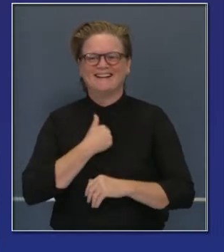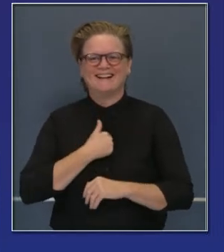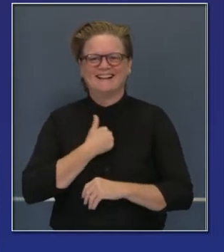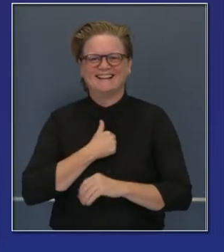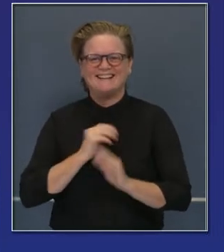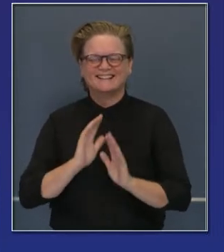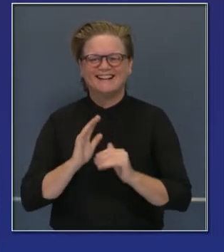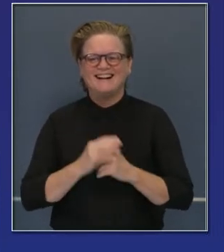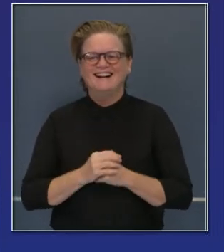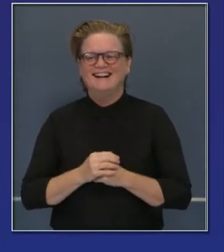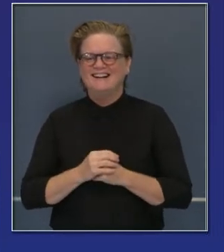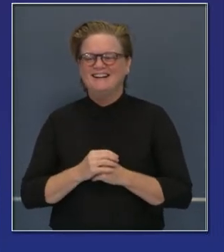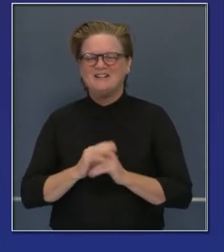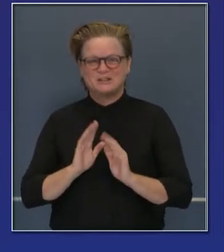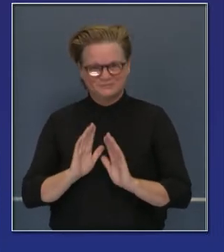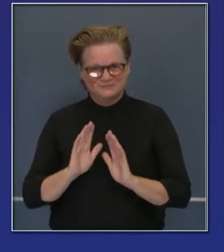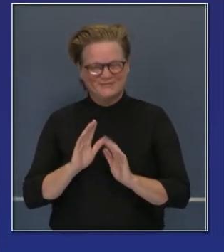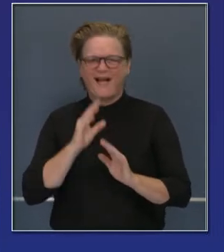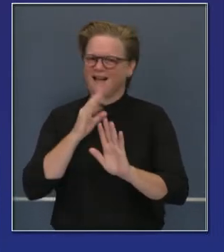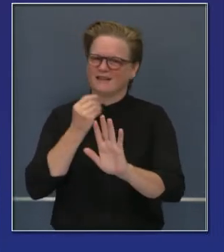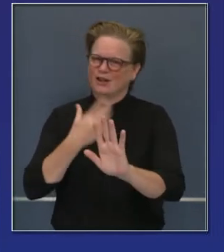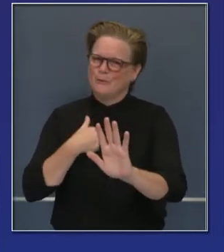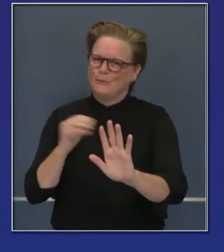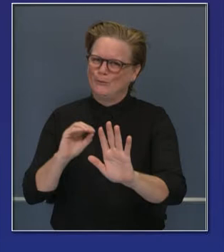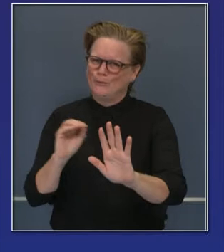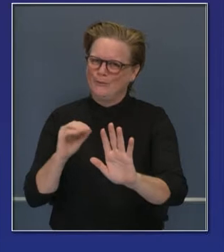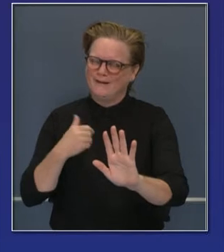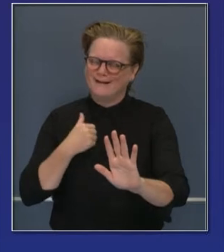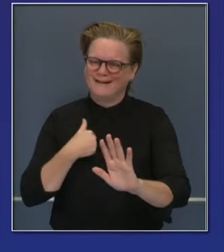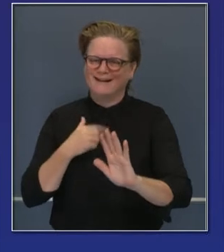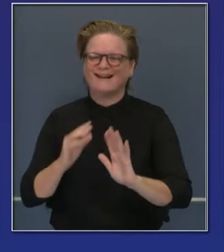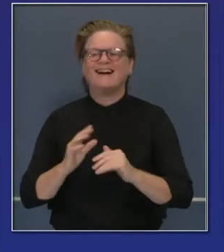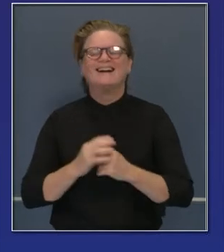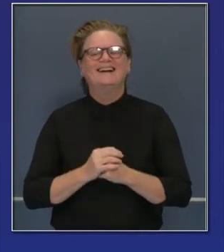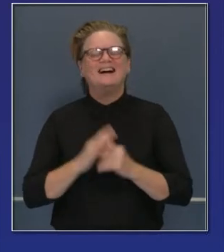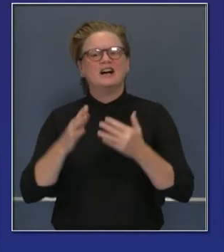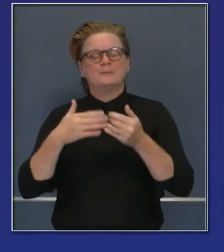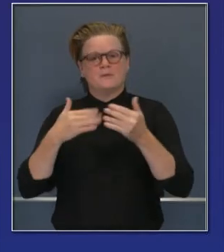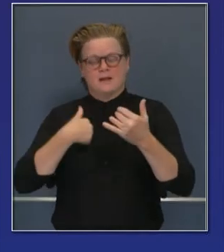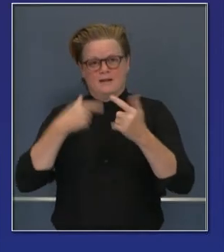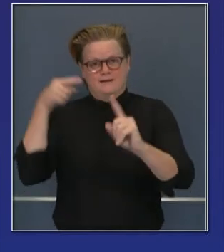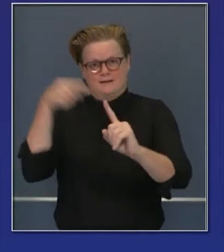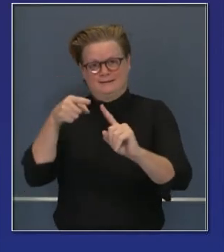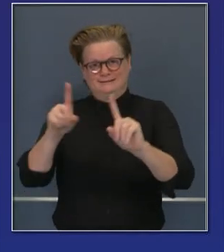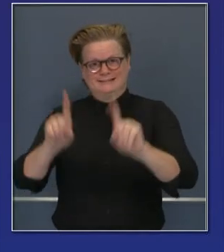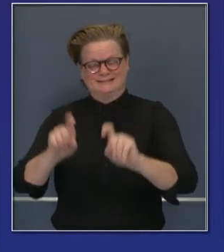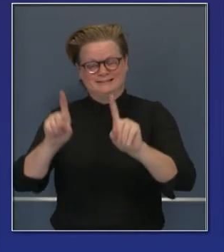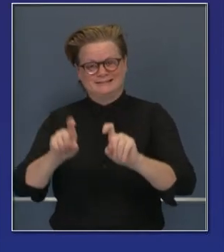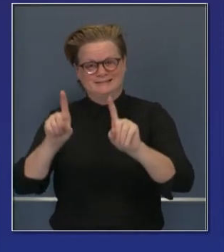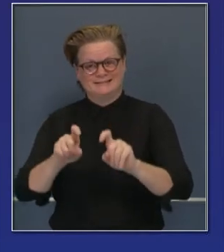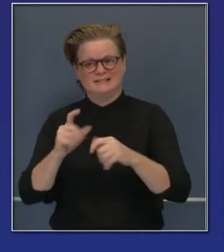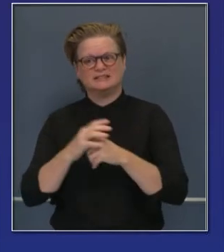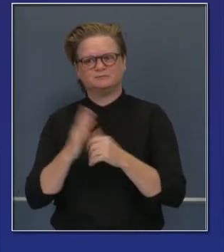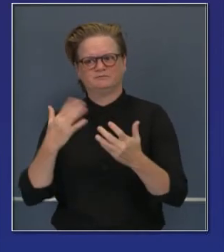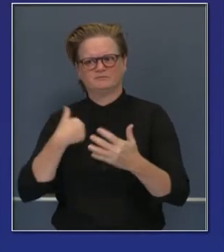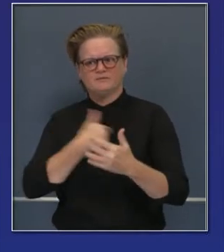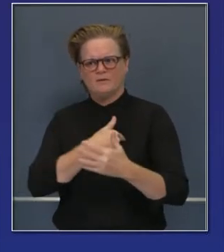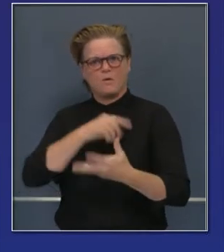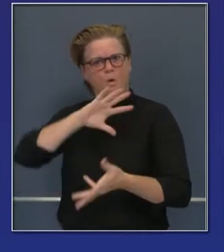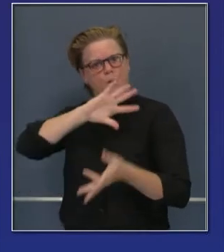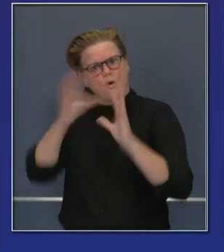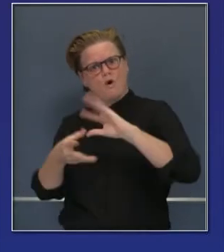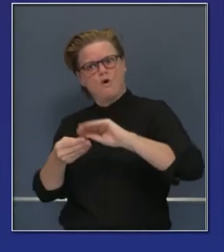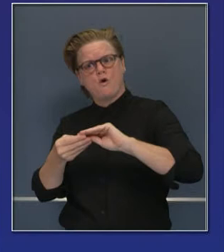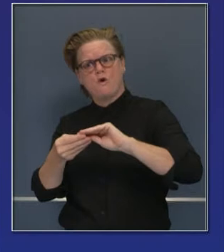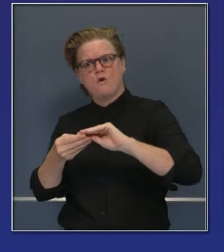al tragar. Pero en fin, sobre las pruebas, poco más de 22 millones